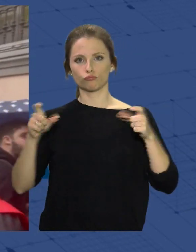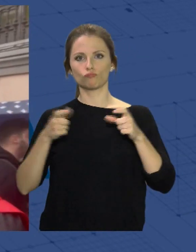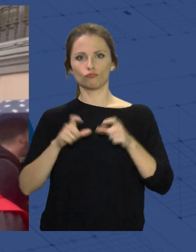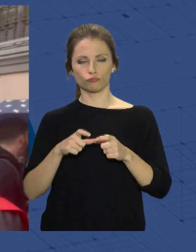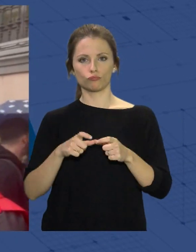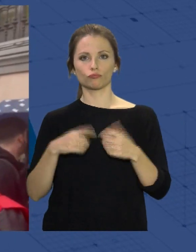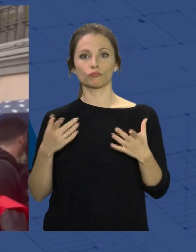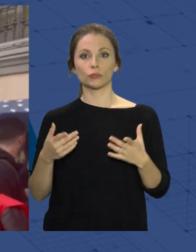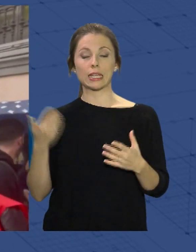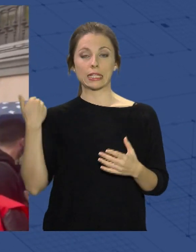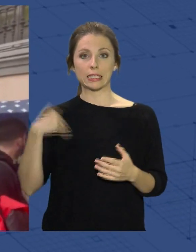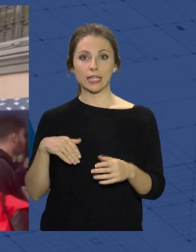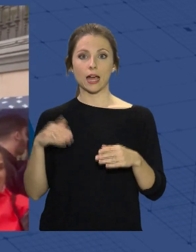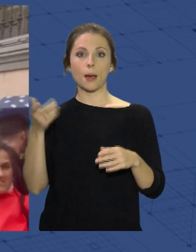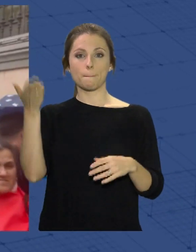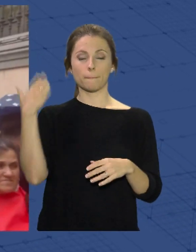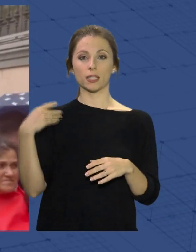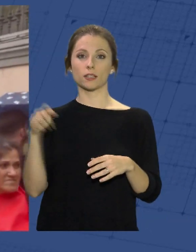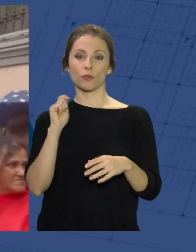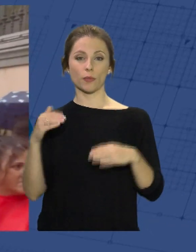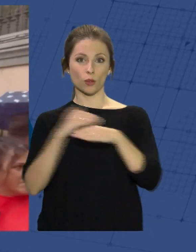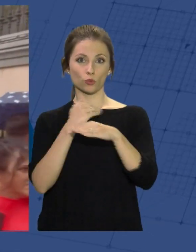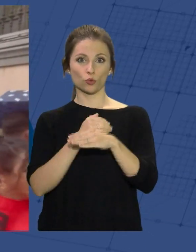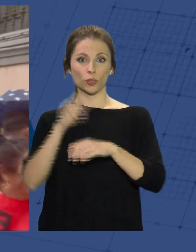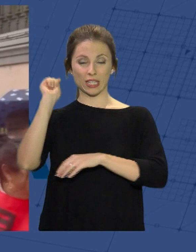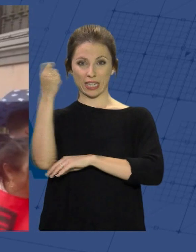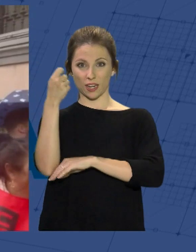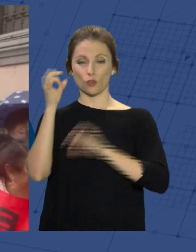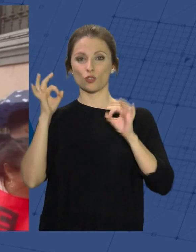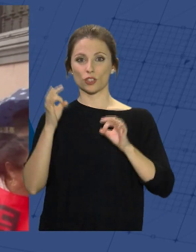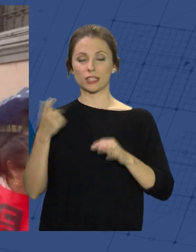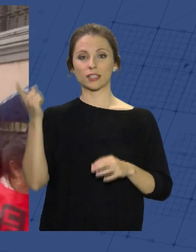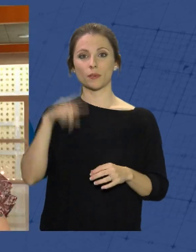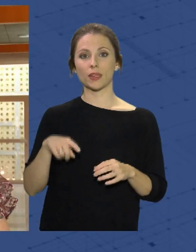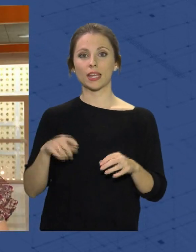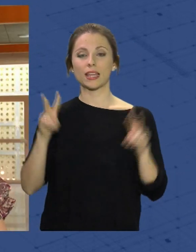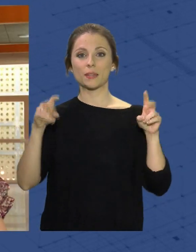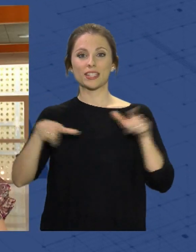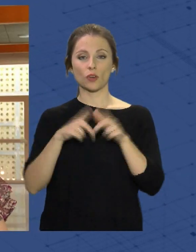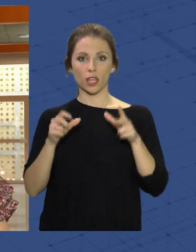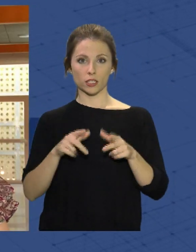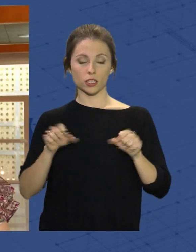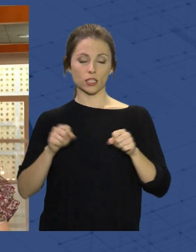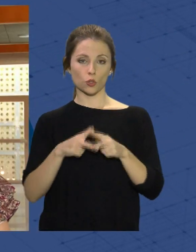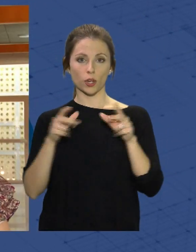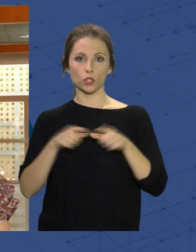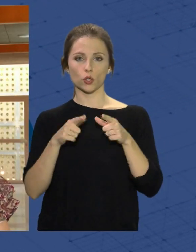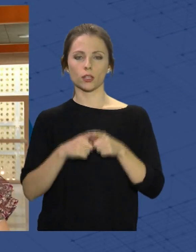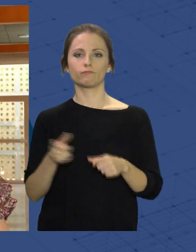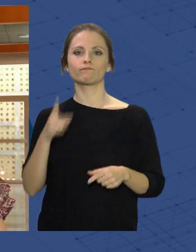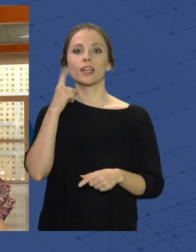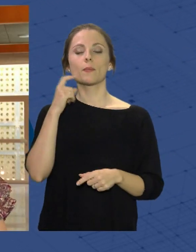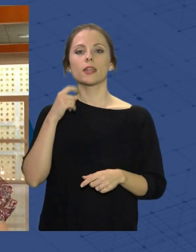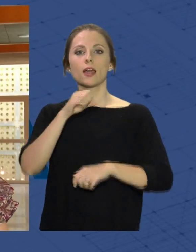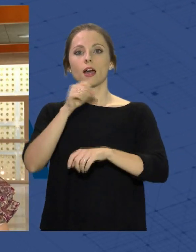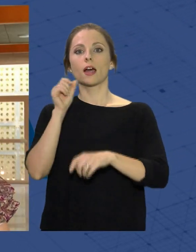en el mes de octubre se iba a tener un récord también en cuanto a afiliación a la seguridad social. Almería es la provincia que más baja de toda Andalucía,